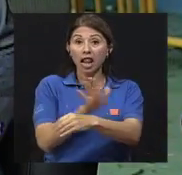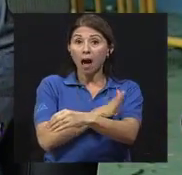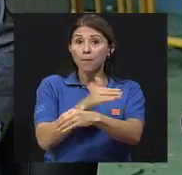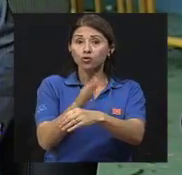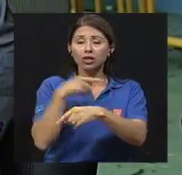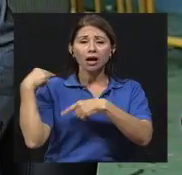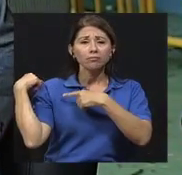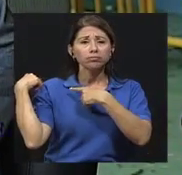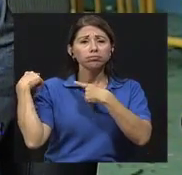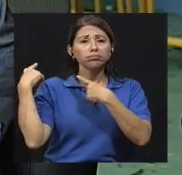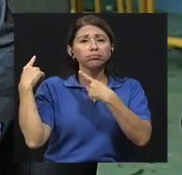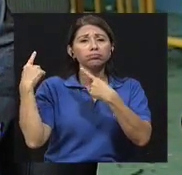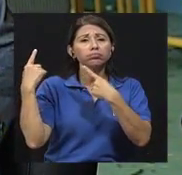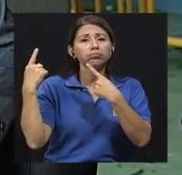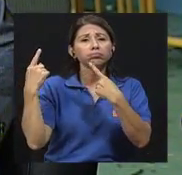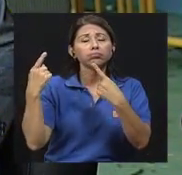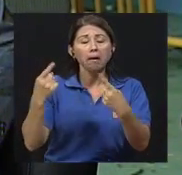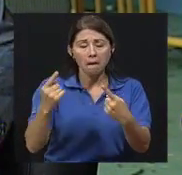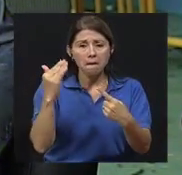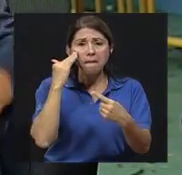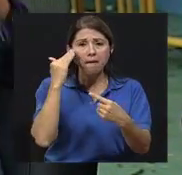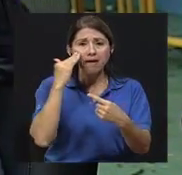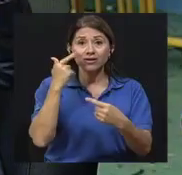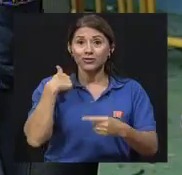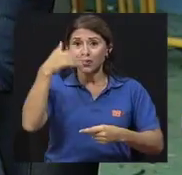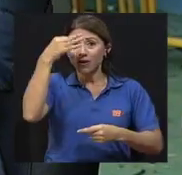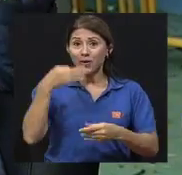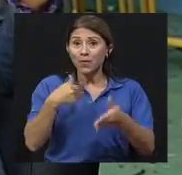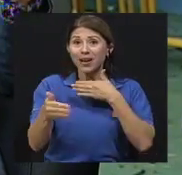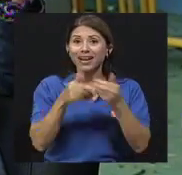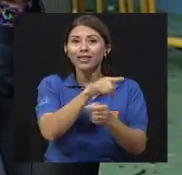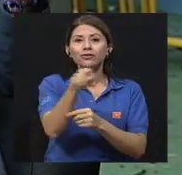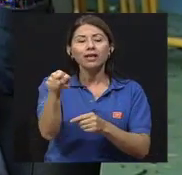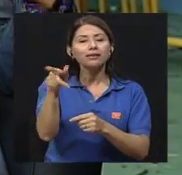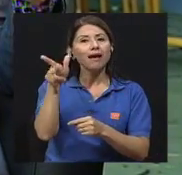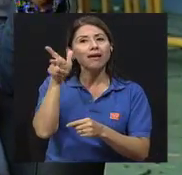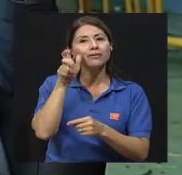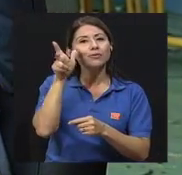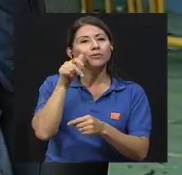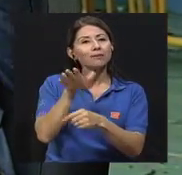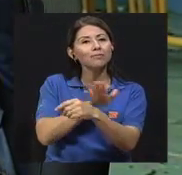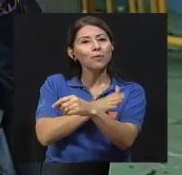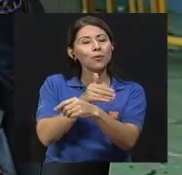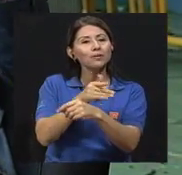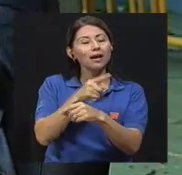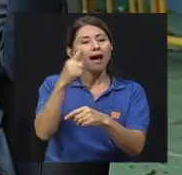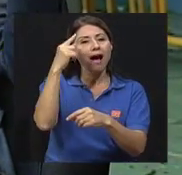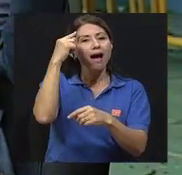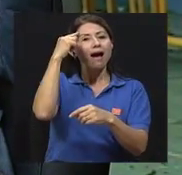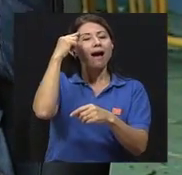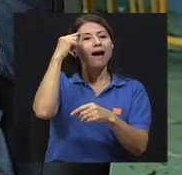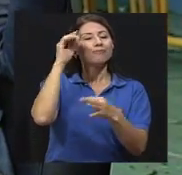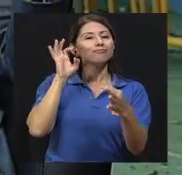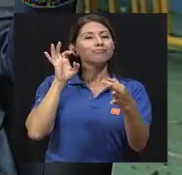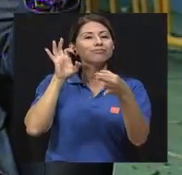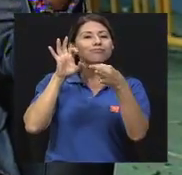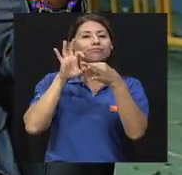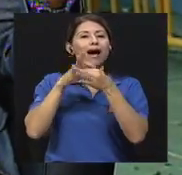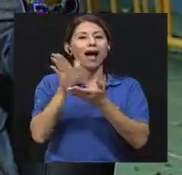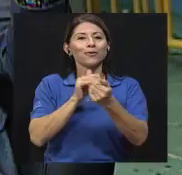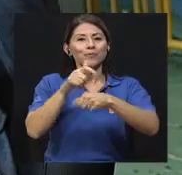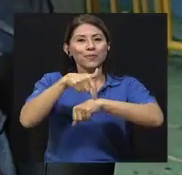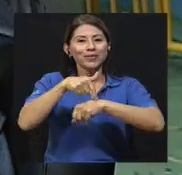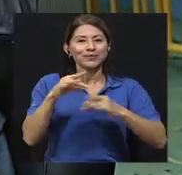ha acompañado a lo largo de la historia y yo creo que cualquiera puede escuchar algún tema musical y buscarle también algún